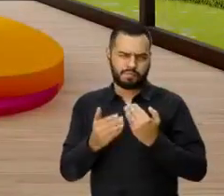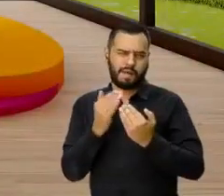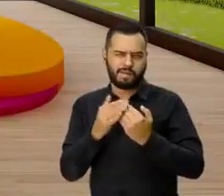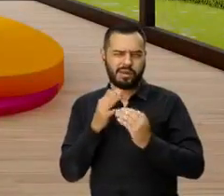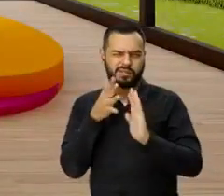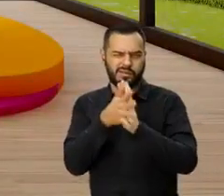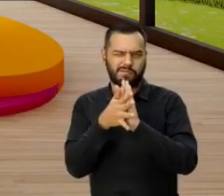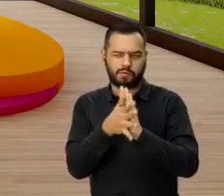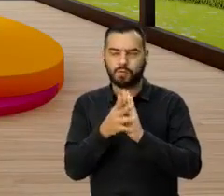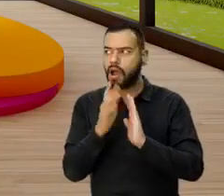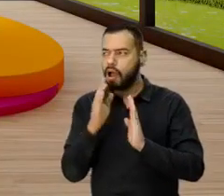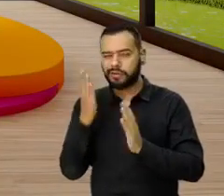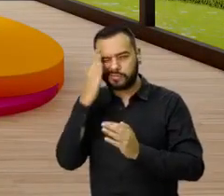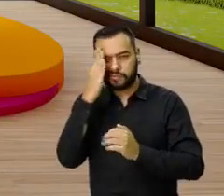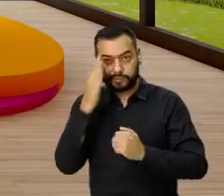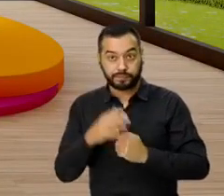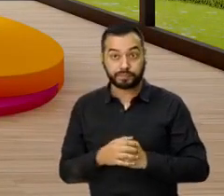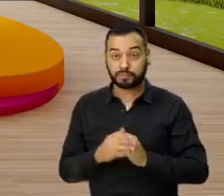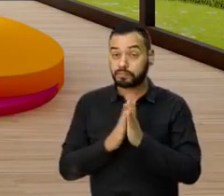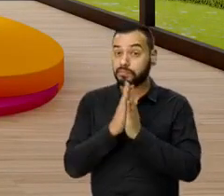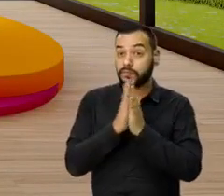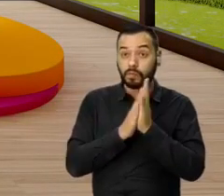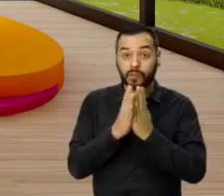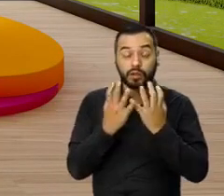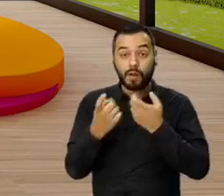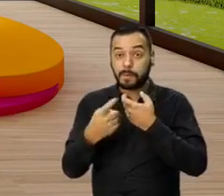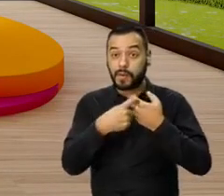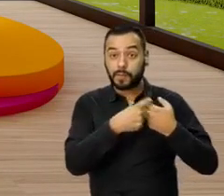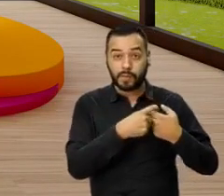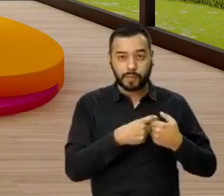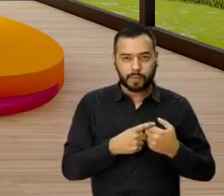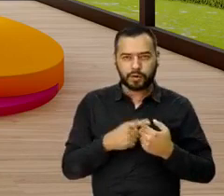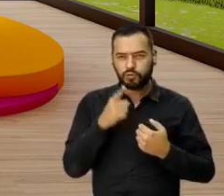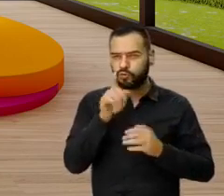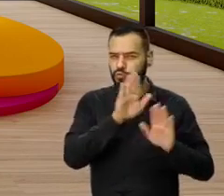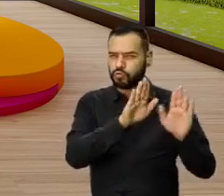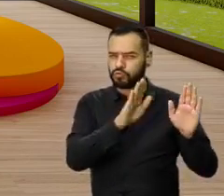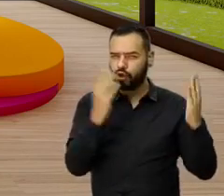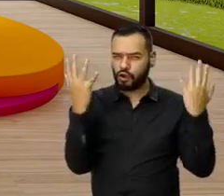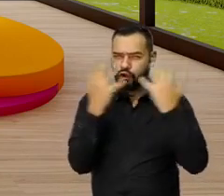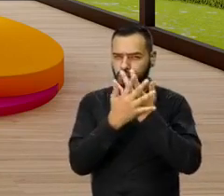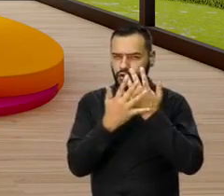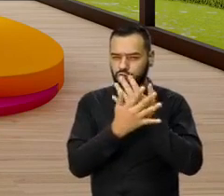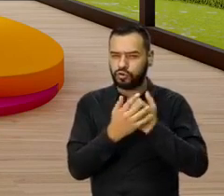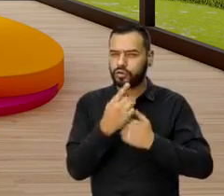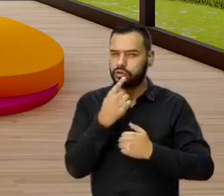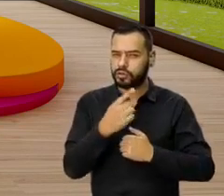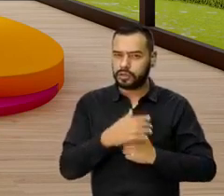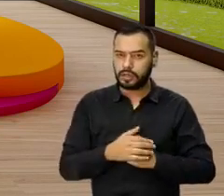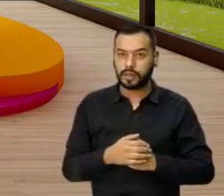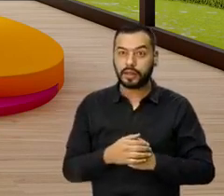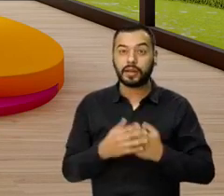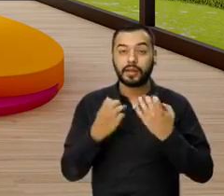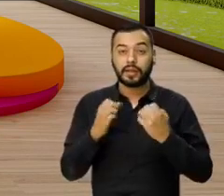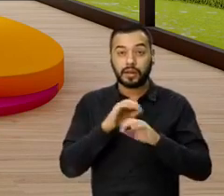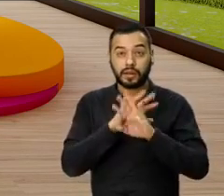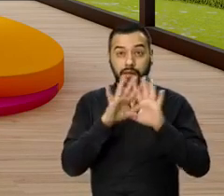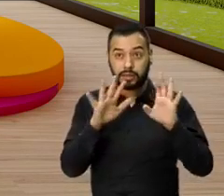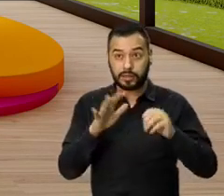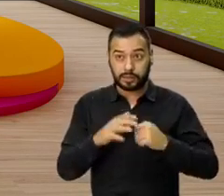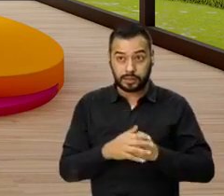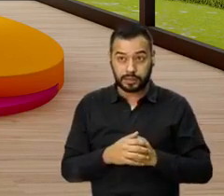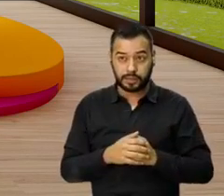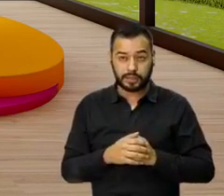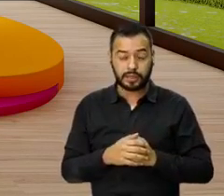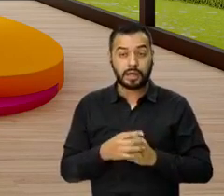fácil. Bueno, mis queridos afiliados conectados, yo creo que ustedes se confundieron con algo que yo les dije, pero quiero aclararles esta